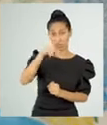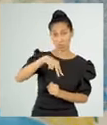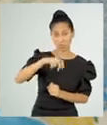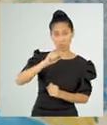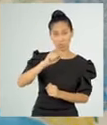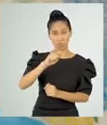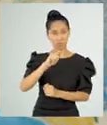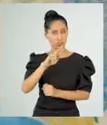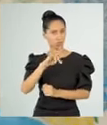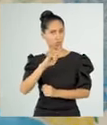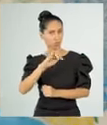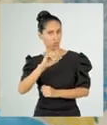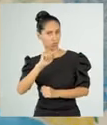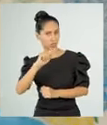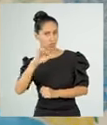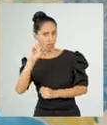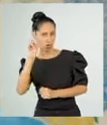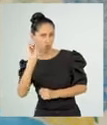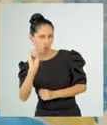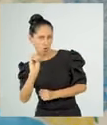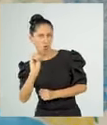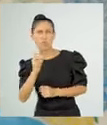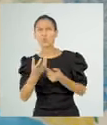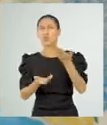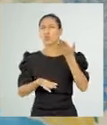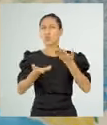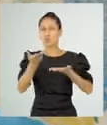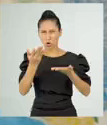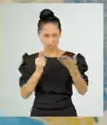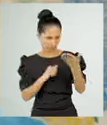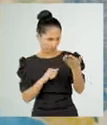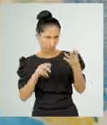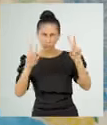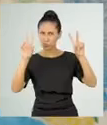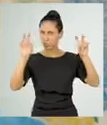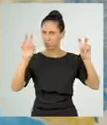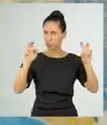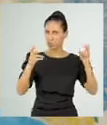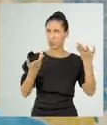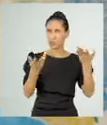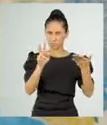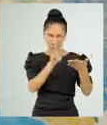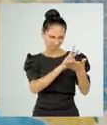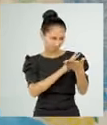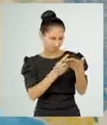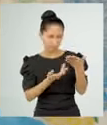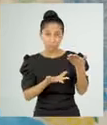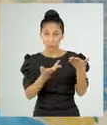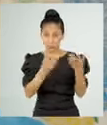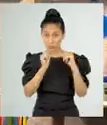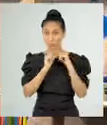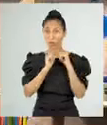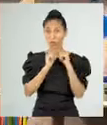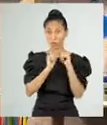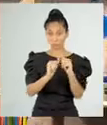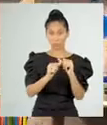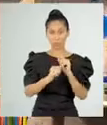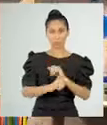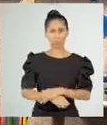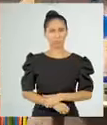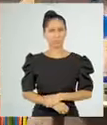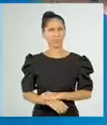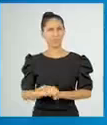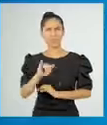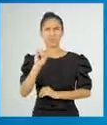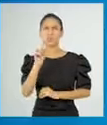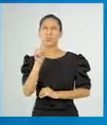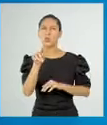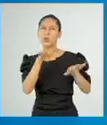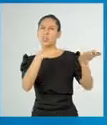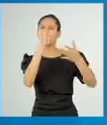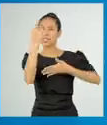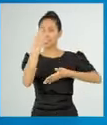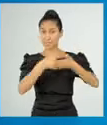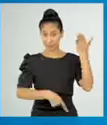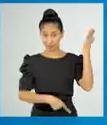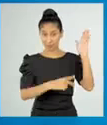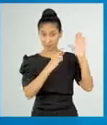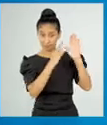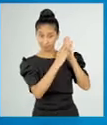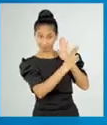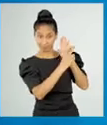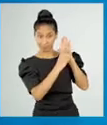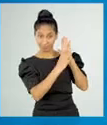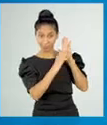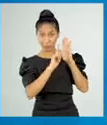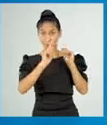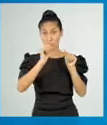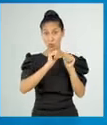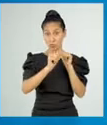título y los elementos que serán utilizados al realizar las instrucciones. Continúen. Instrucciones. Paso